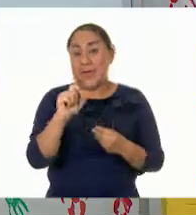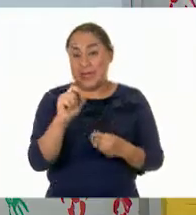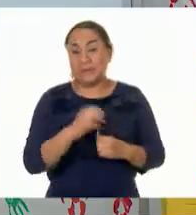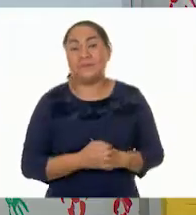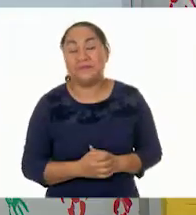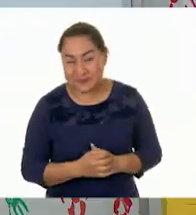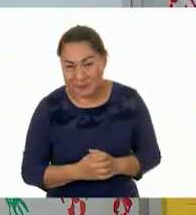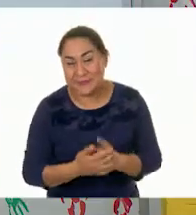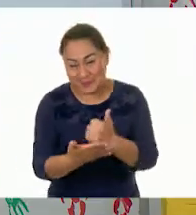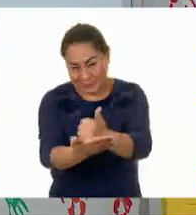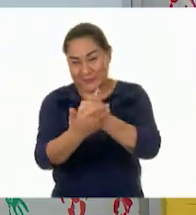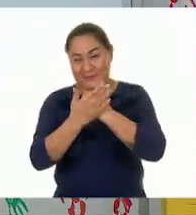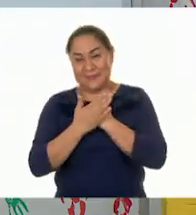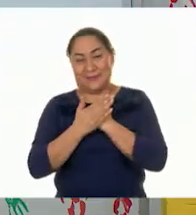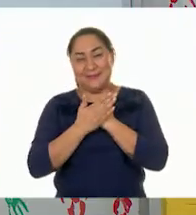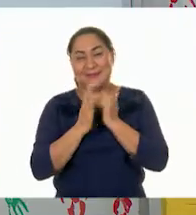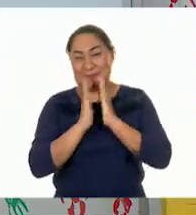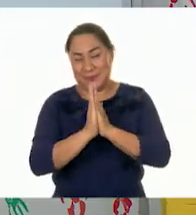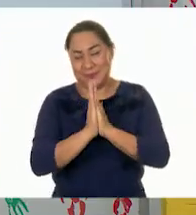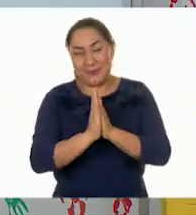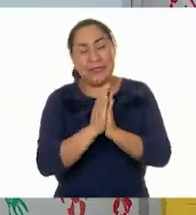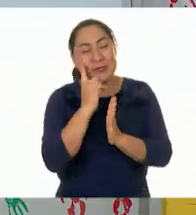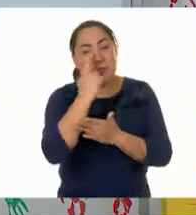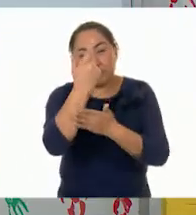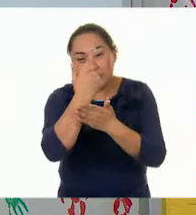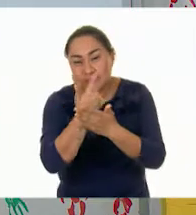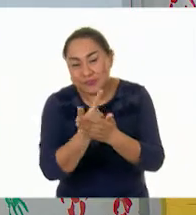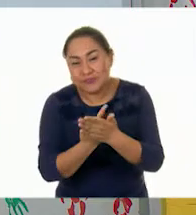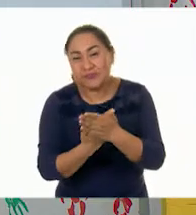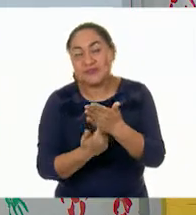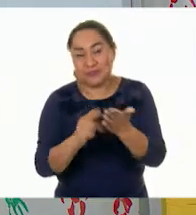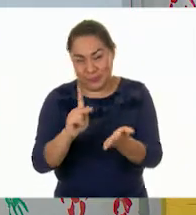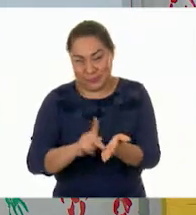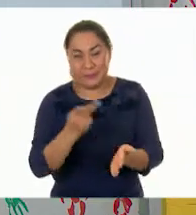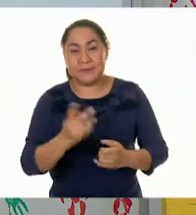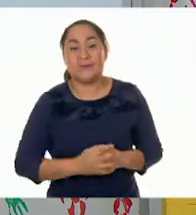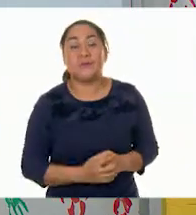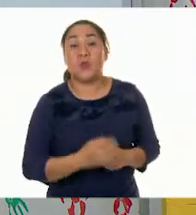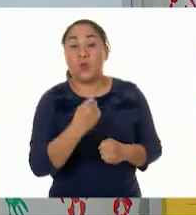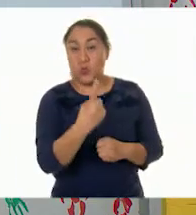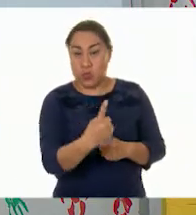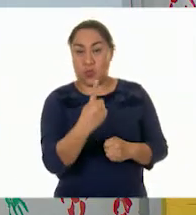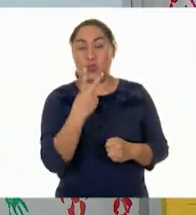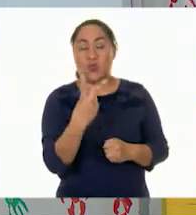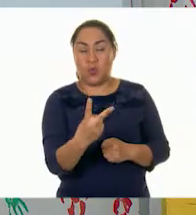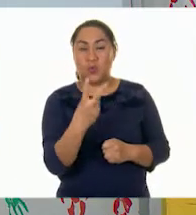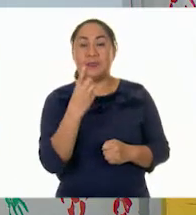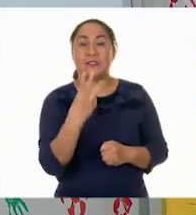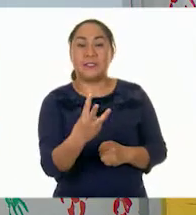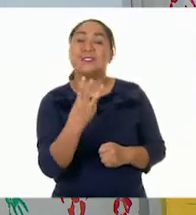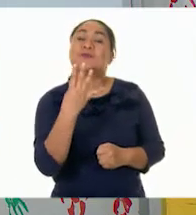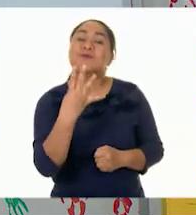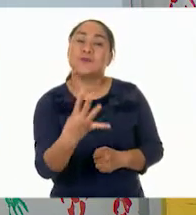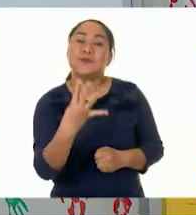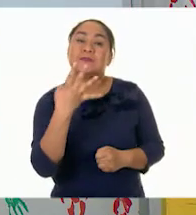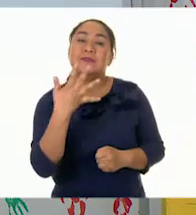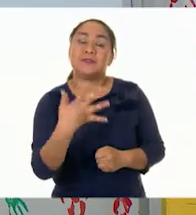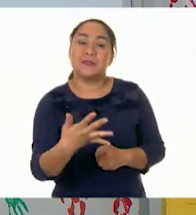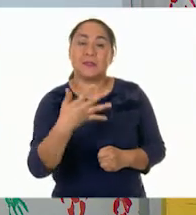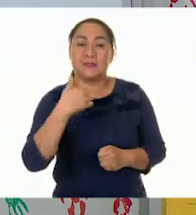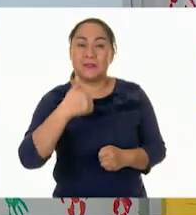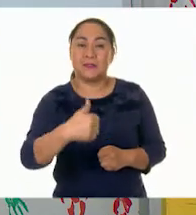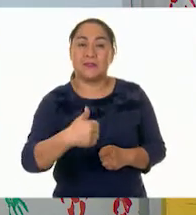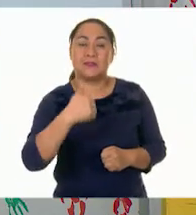Ayúdenme entonces, niñas y niños, por favor, allá en casa a contar la siguiente. Uno, dos, tres, cuatro,